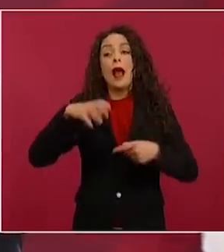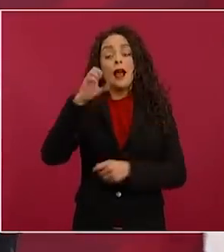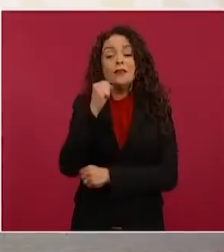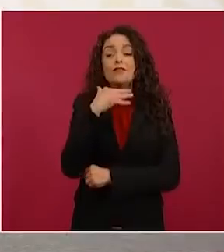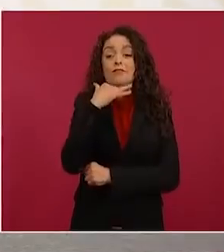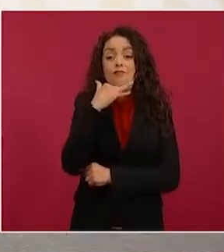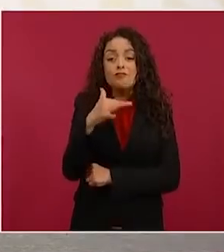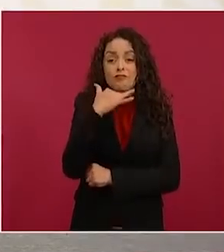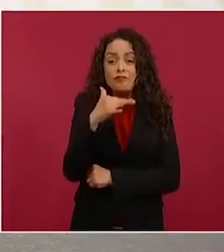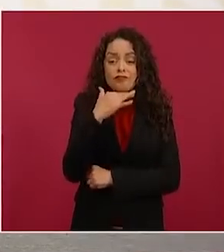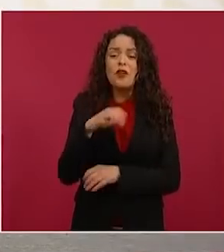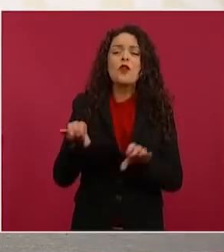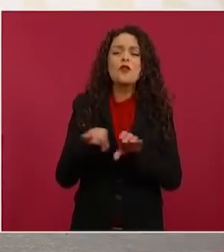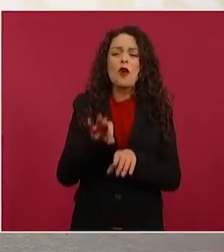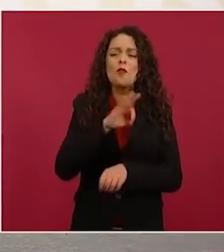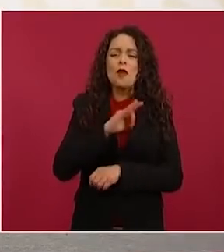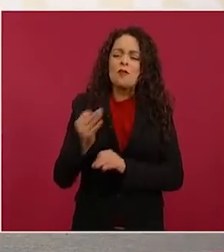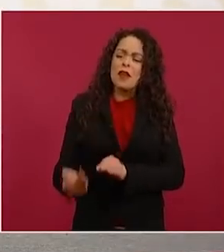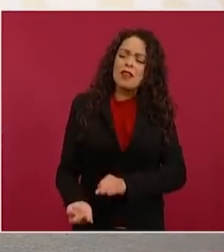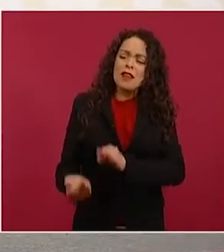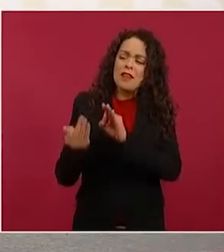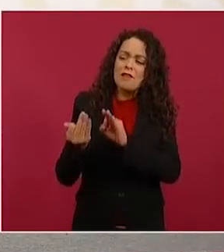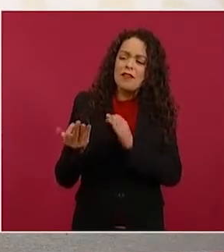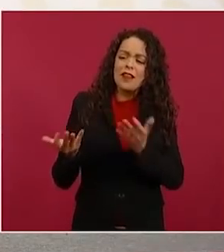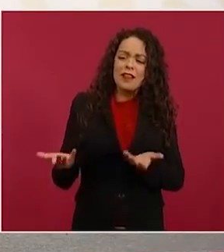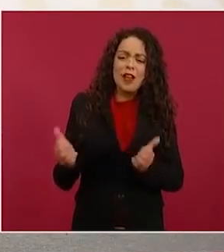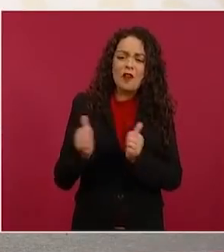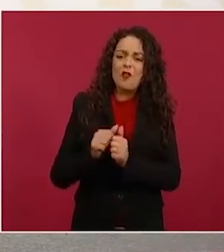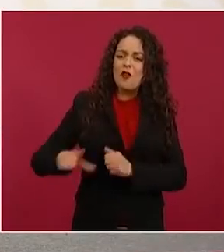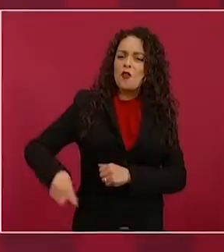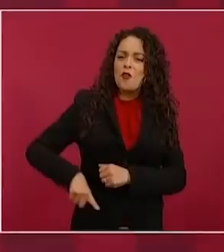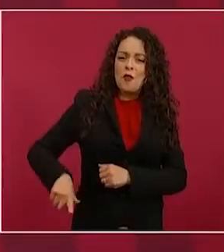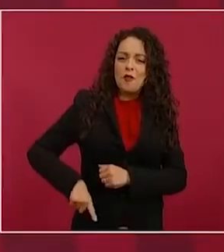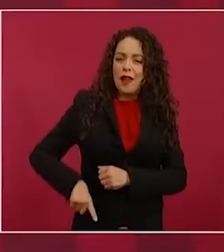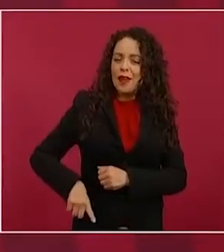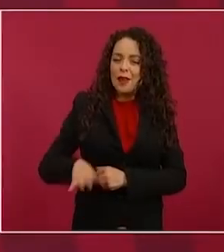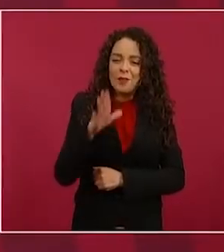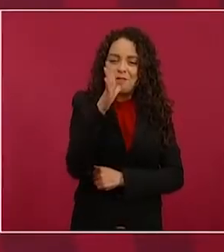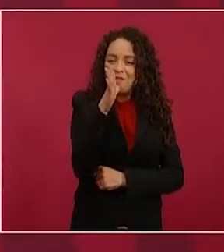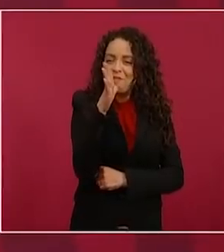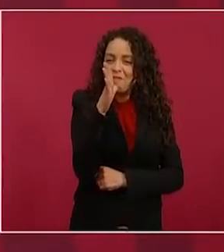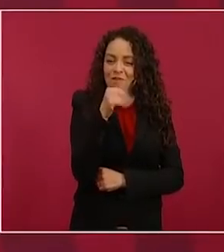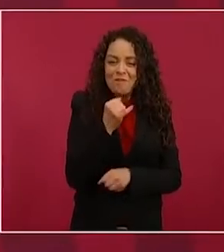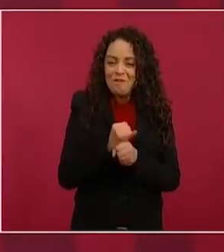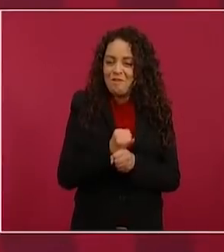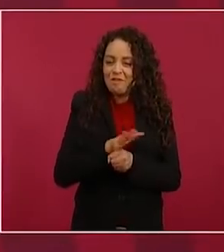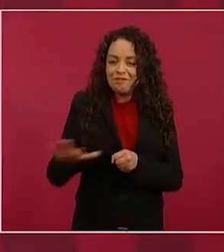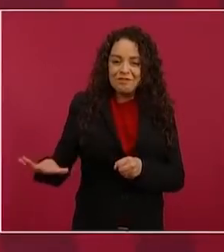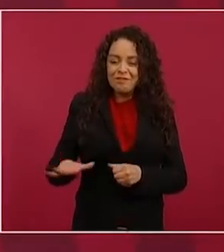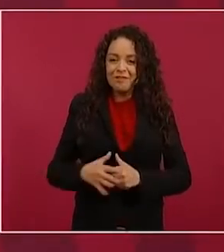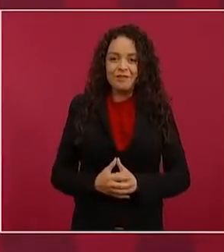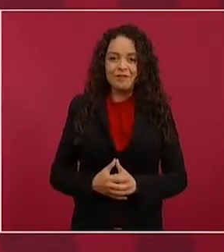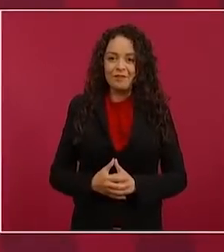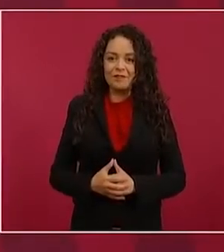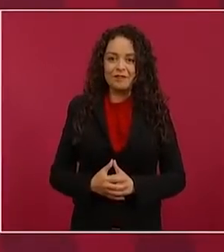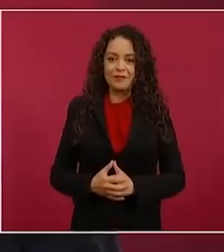a un gobierno, lo hacen